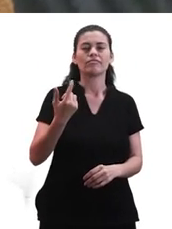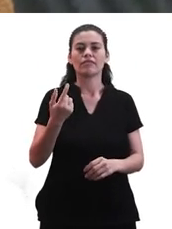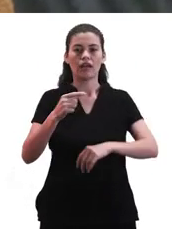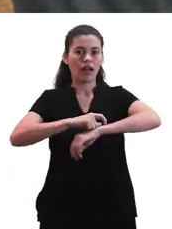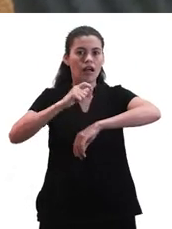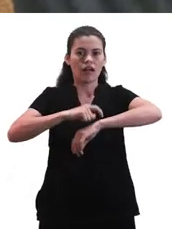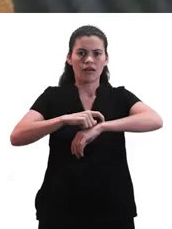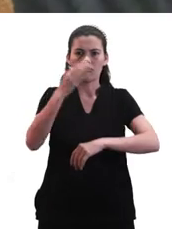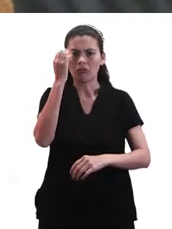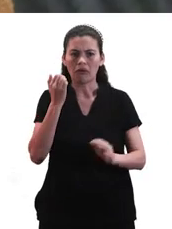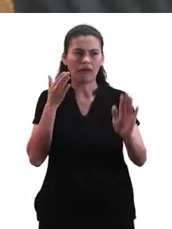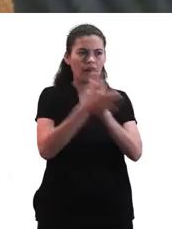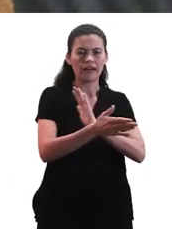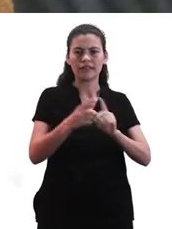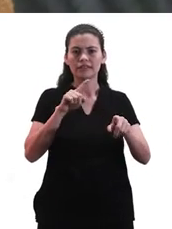reloj, por qué estamos poniendo.